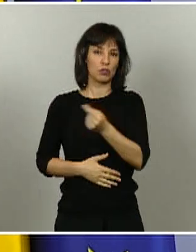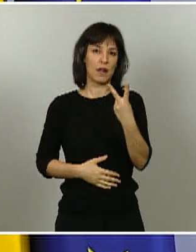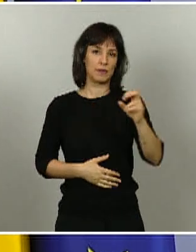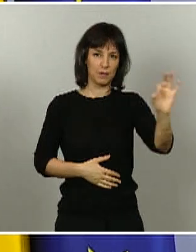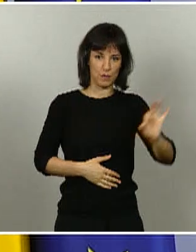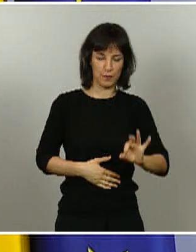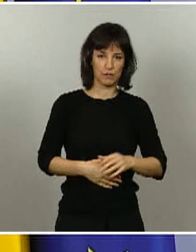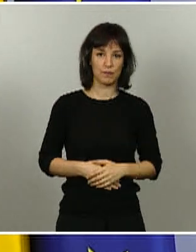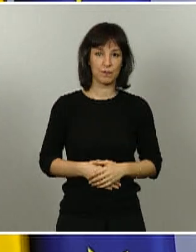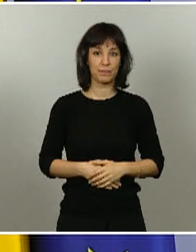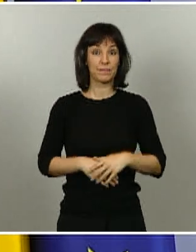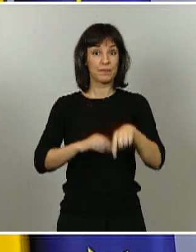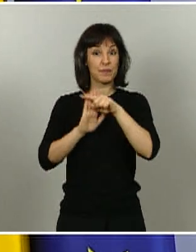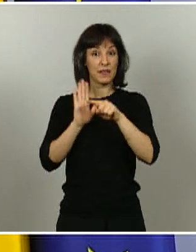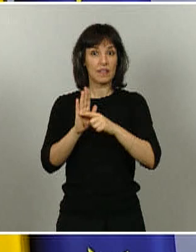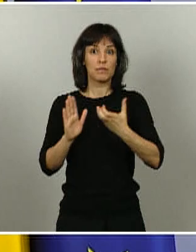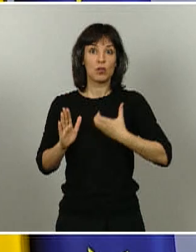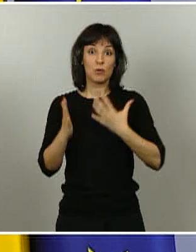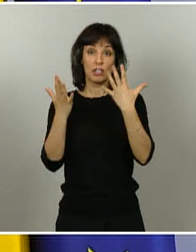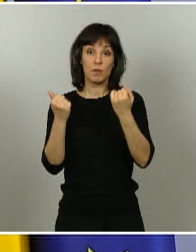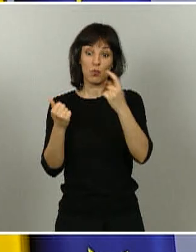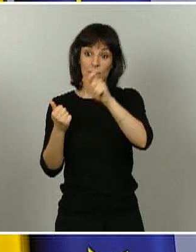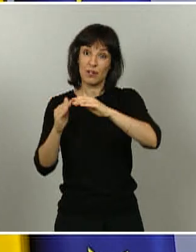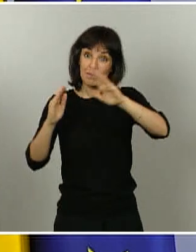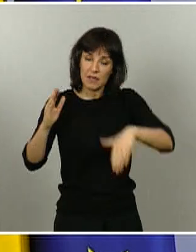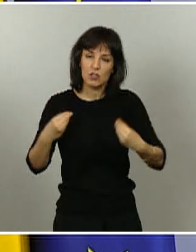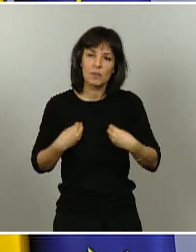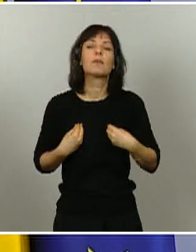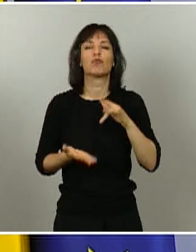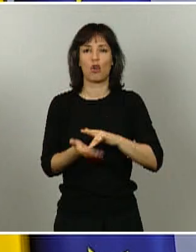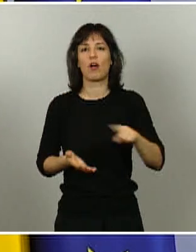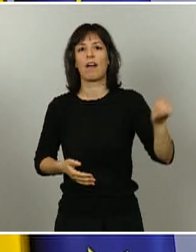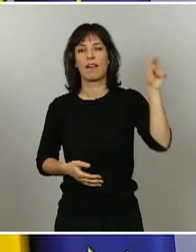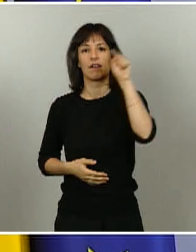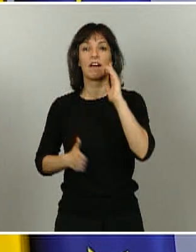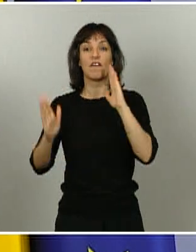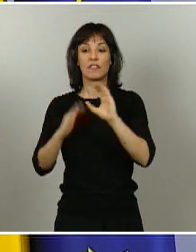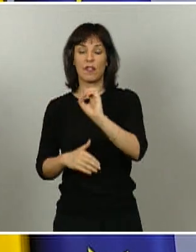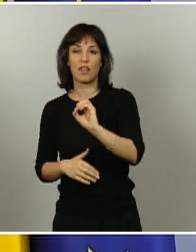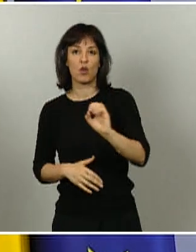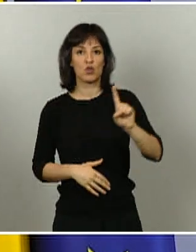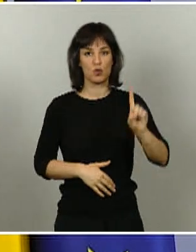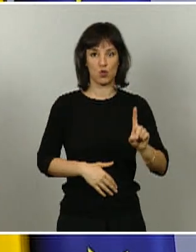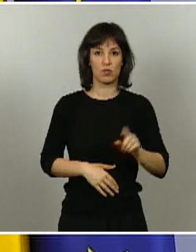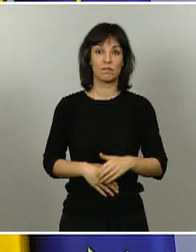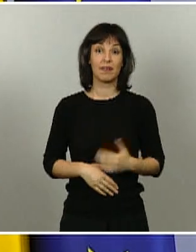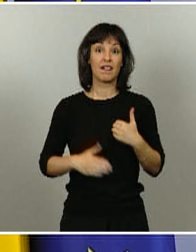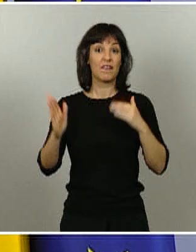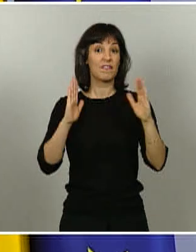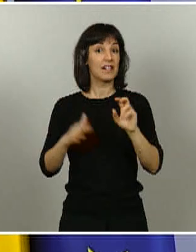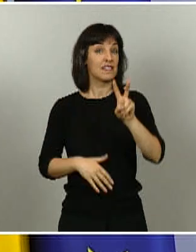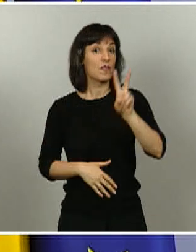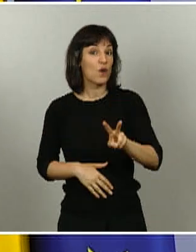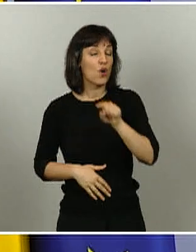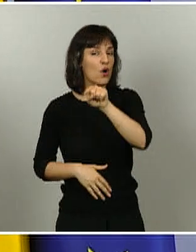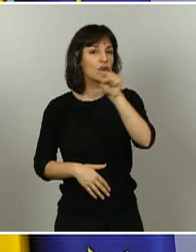aplicación en todos estos municipios, en aquellas zonas en que están en fase 0 y 1, en están en fase 2, estas medidas ya son